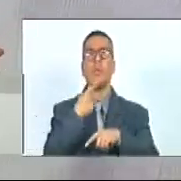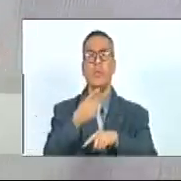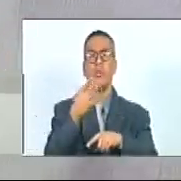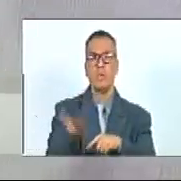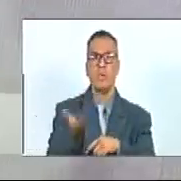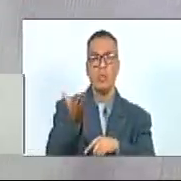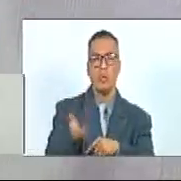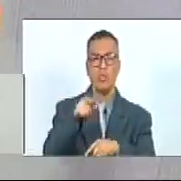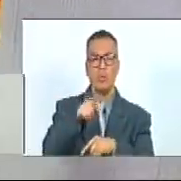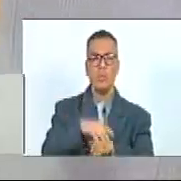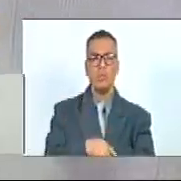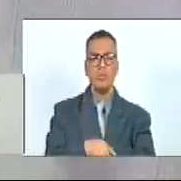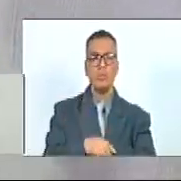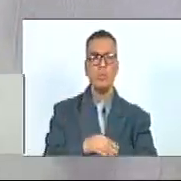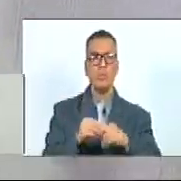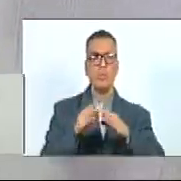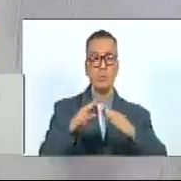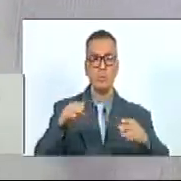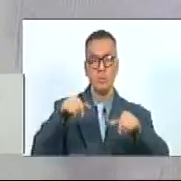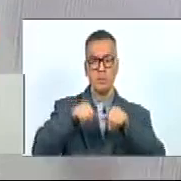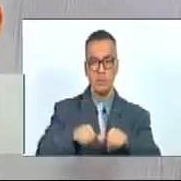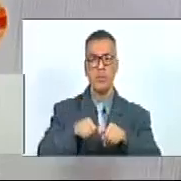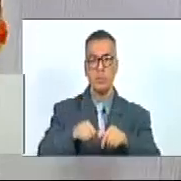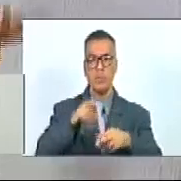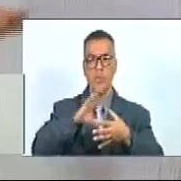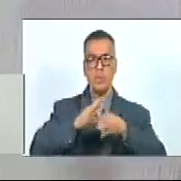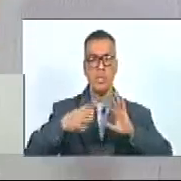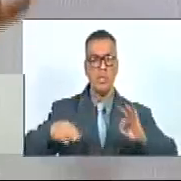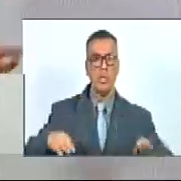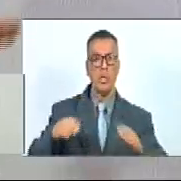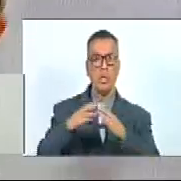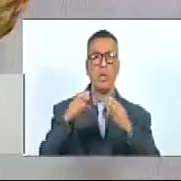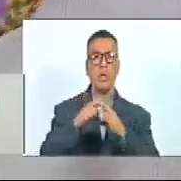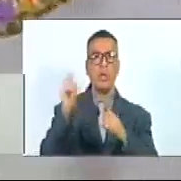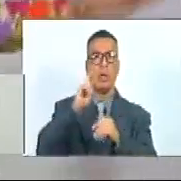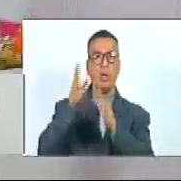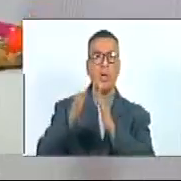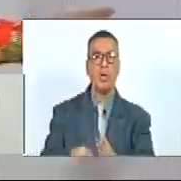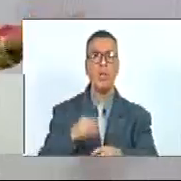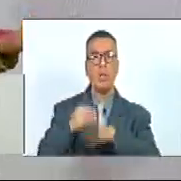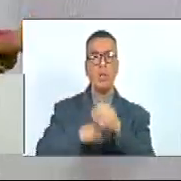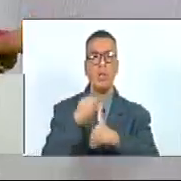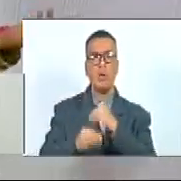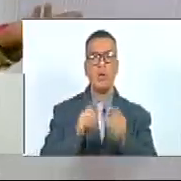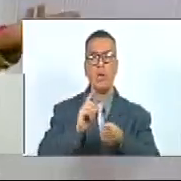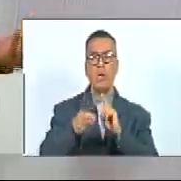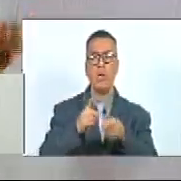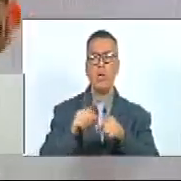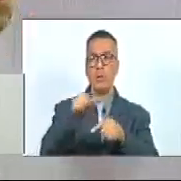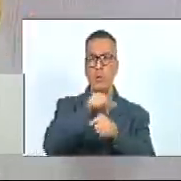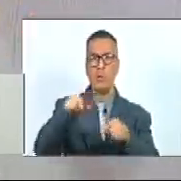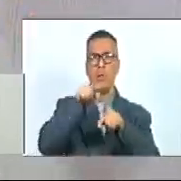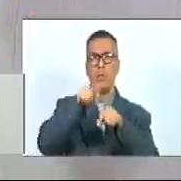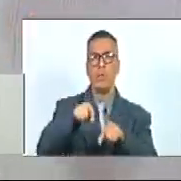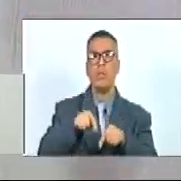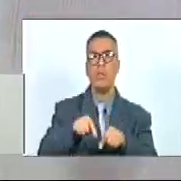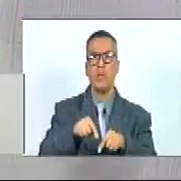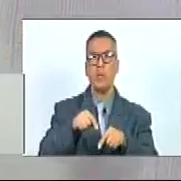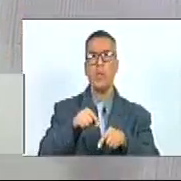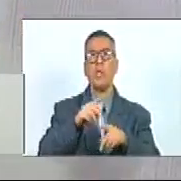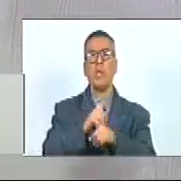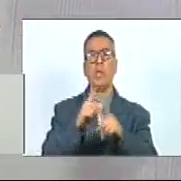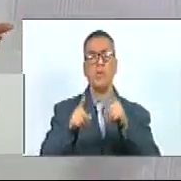importantísima y era la instalación de la red de parlamentarias venezolanas que hacíamos hace algunas semanas aquí y cómo se